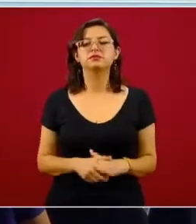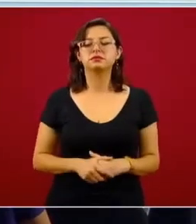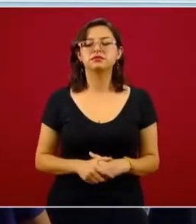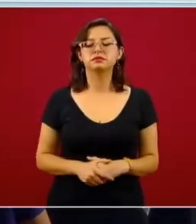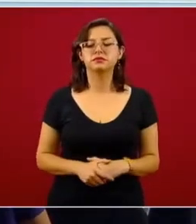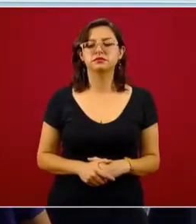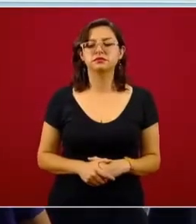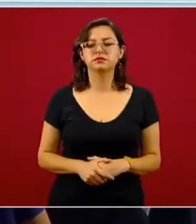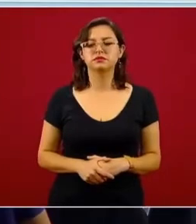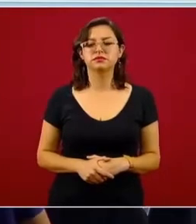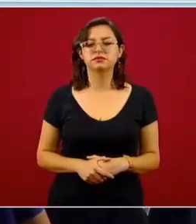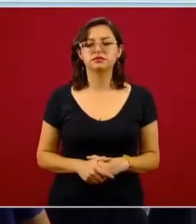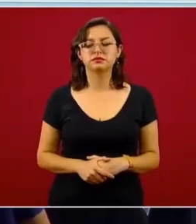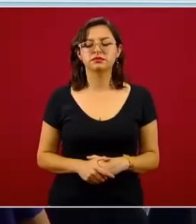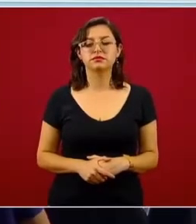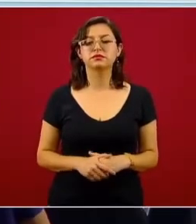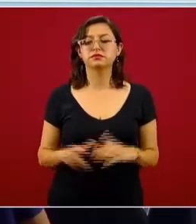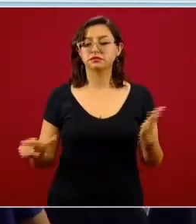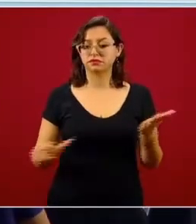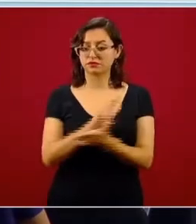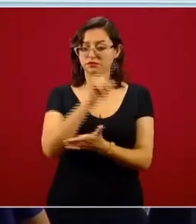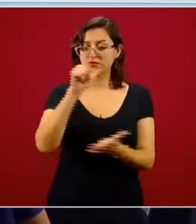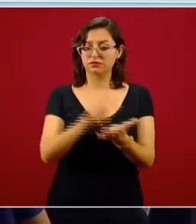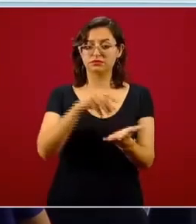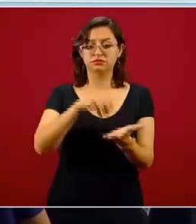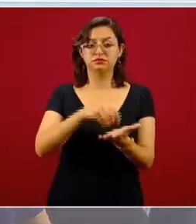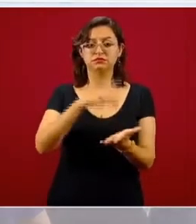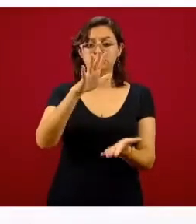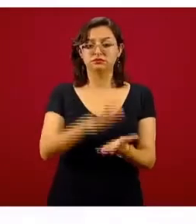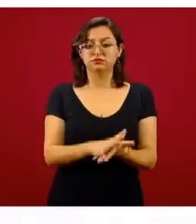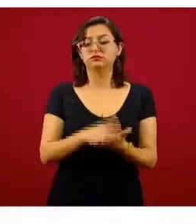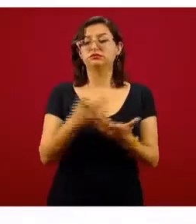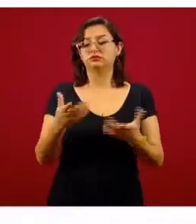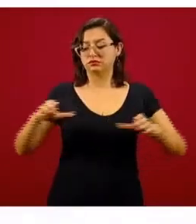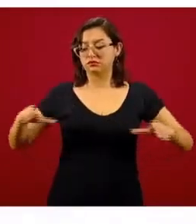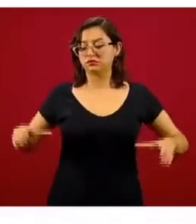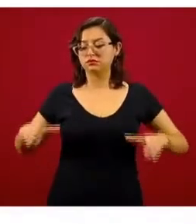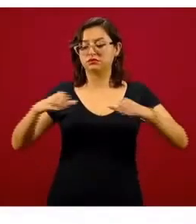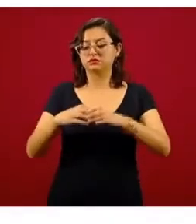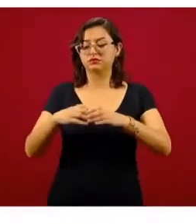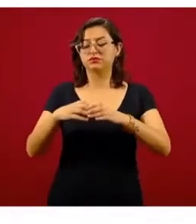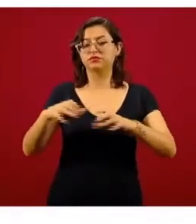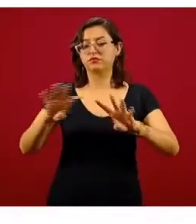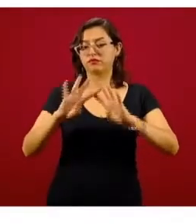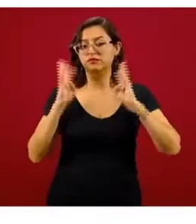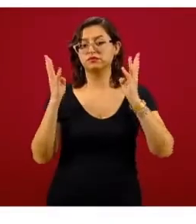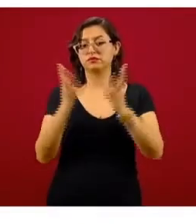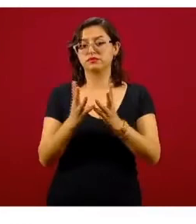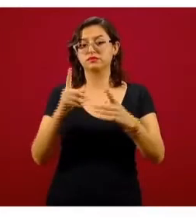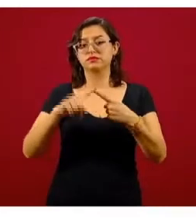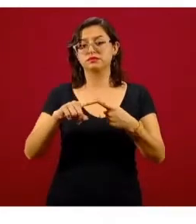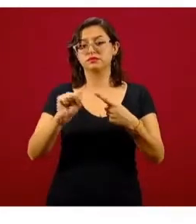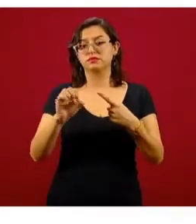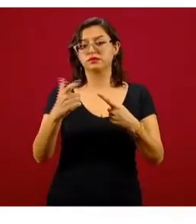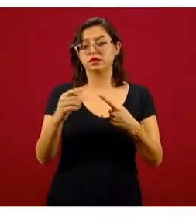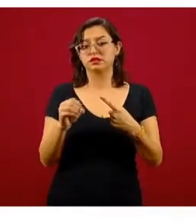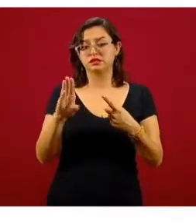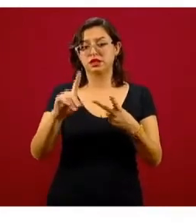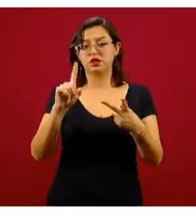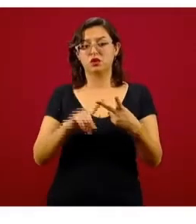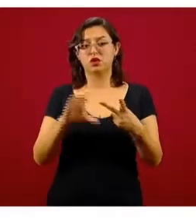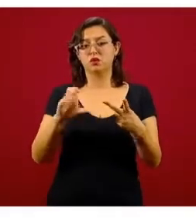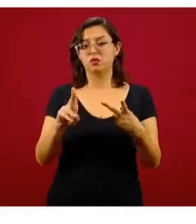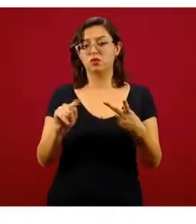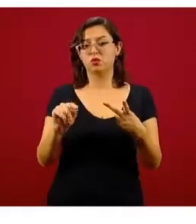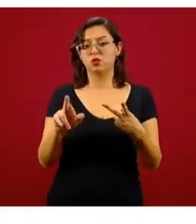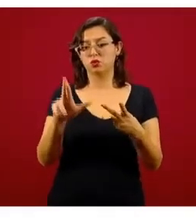Este premio, según la propia ley, está establecido en un consejo que integra varias dependencias, la Secretaría de Gobernación, la Cultura, Educación y